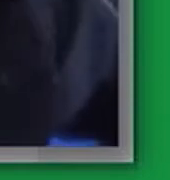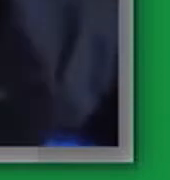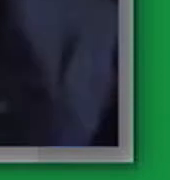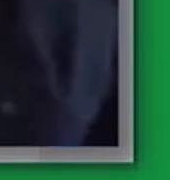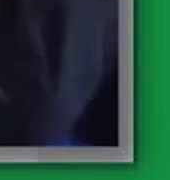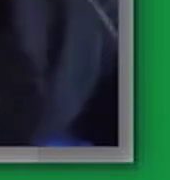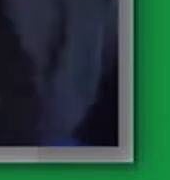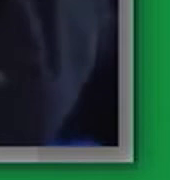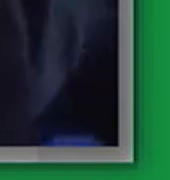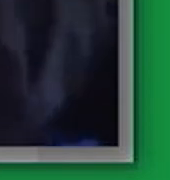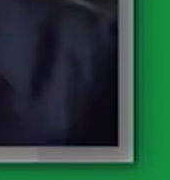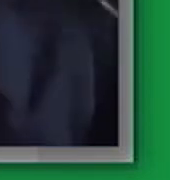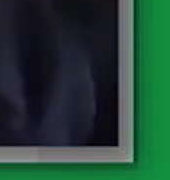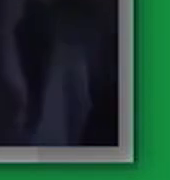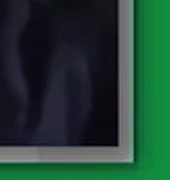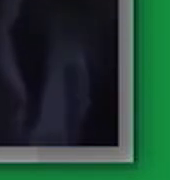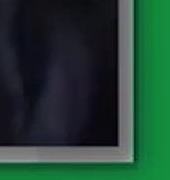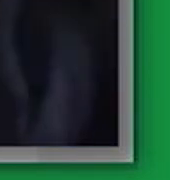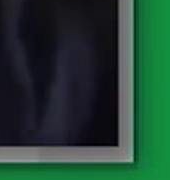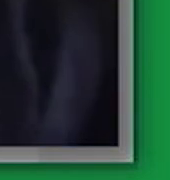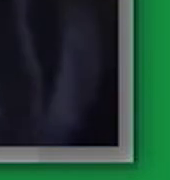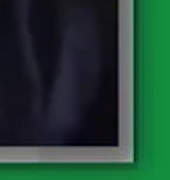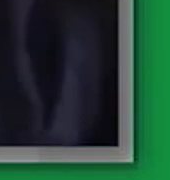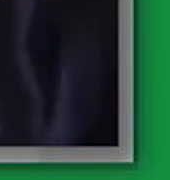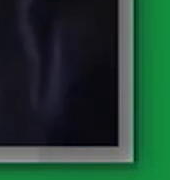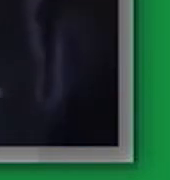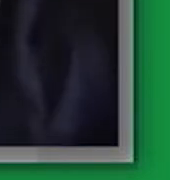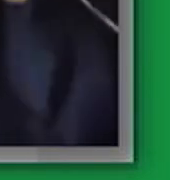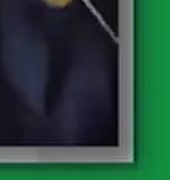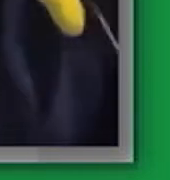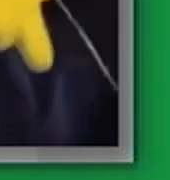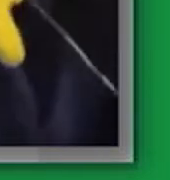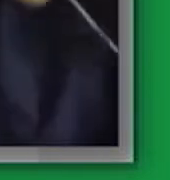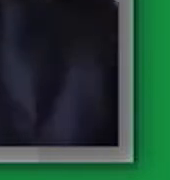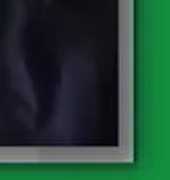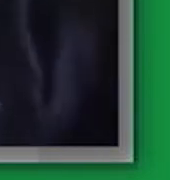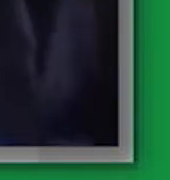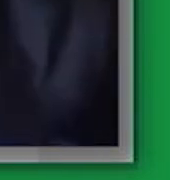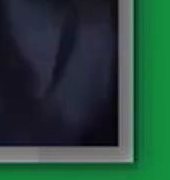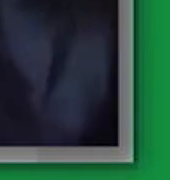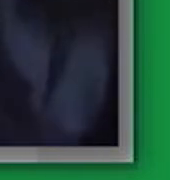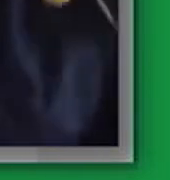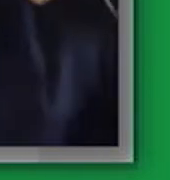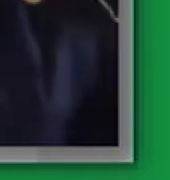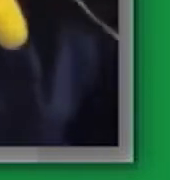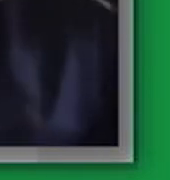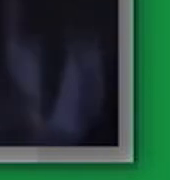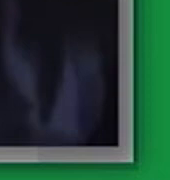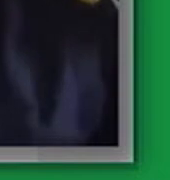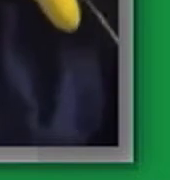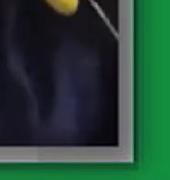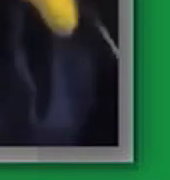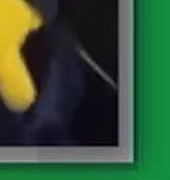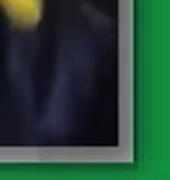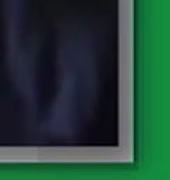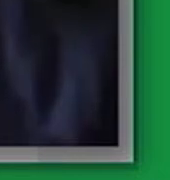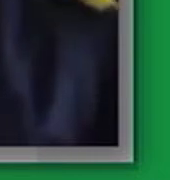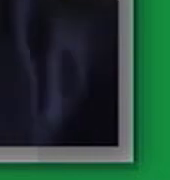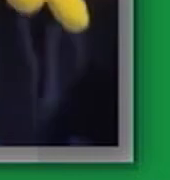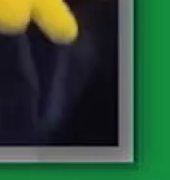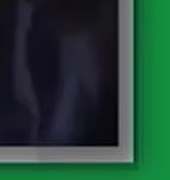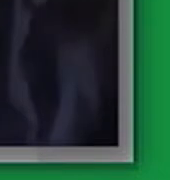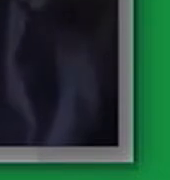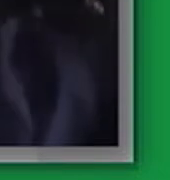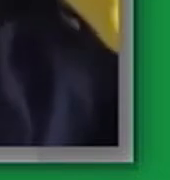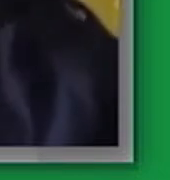poniendo como dicen en mi casa patica ¿tú le estás poniendo patica ese cuento? pero hoy quiero contarles la historia de el nacimiento del